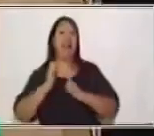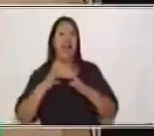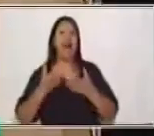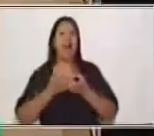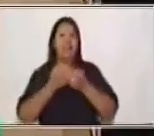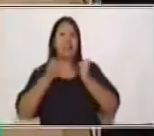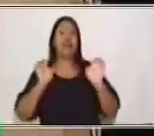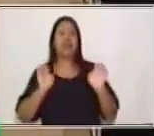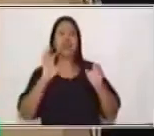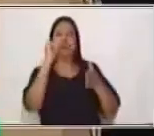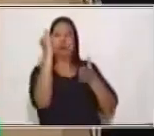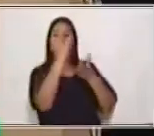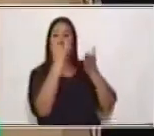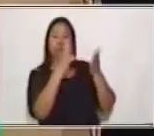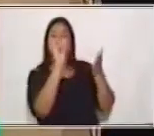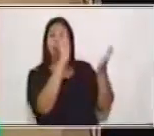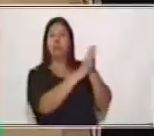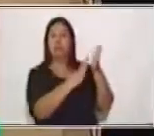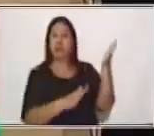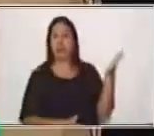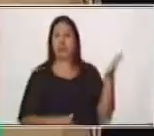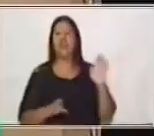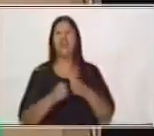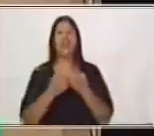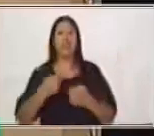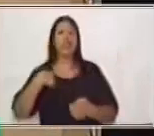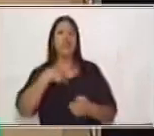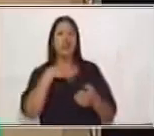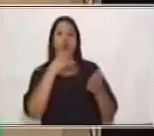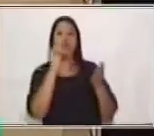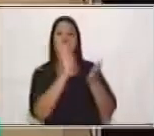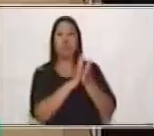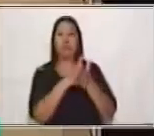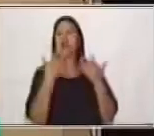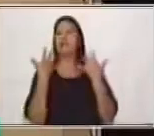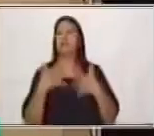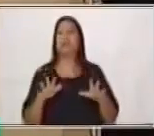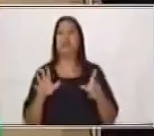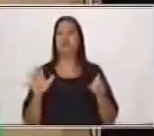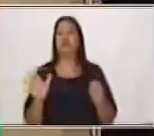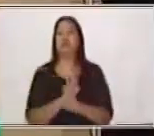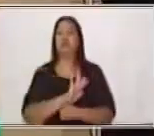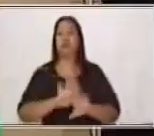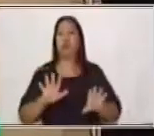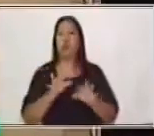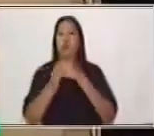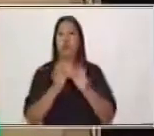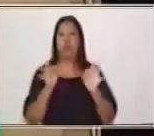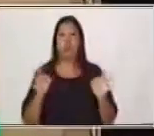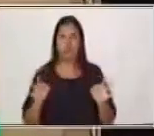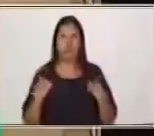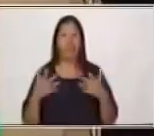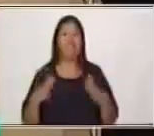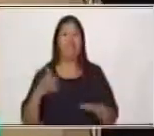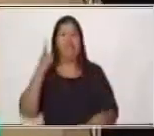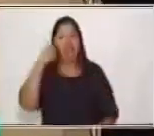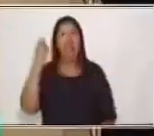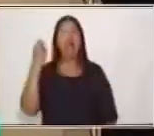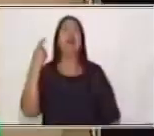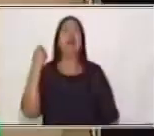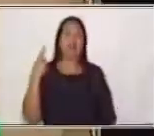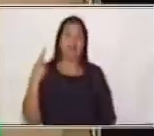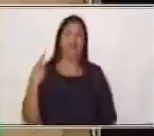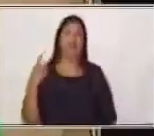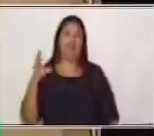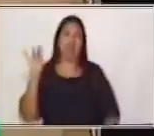Entonces, cuando nosotros colocamos la imagen, vamos a poder completar nuestra oración y encontrarle sentido. Entonces la vamos a colocar acá.